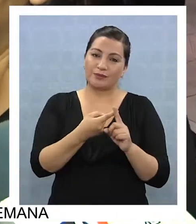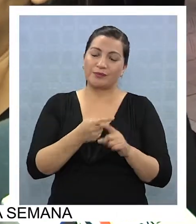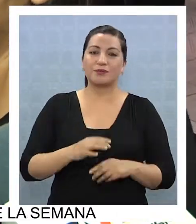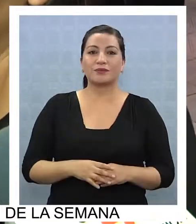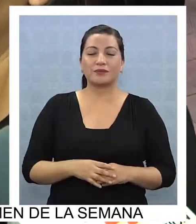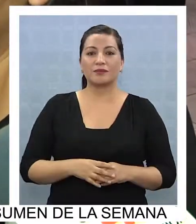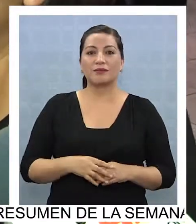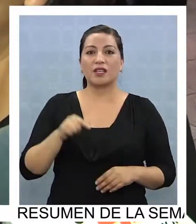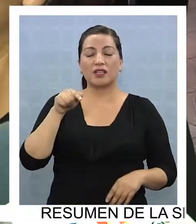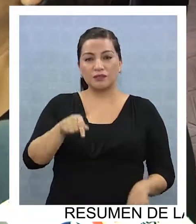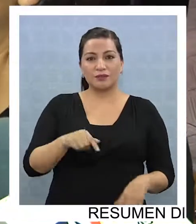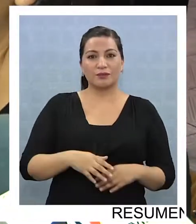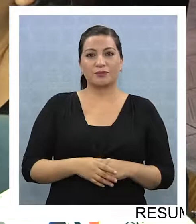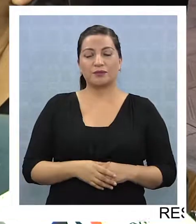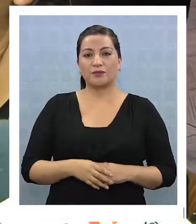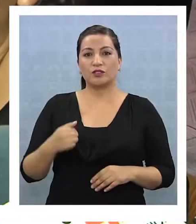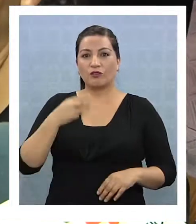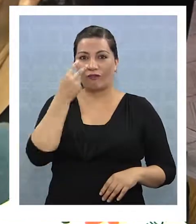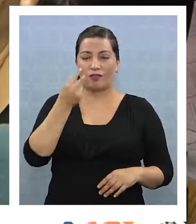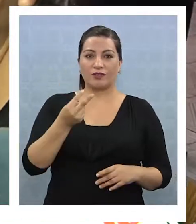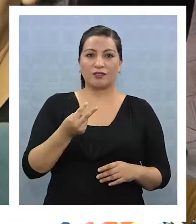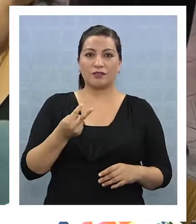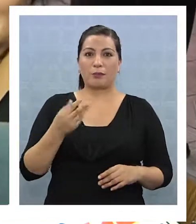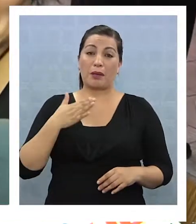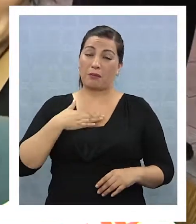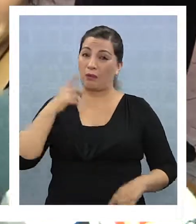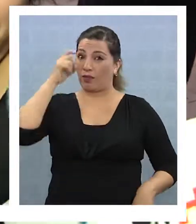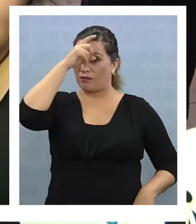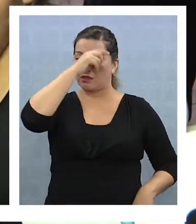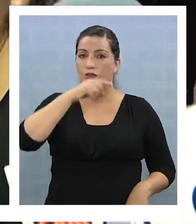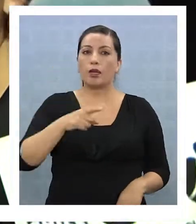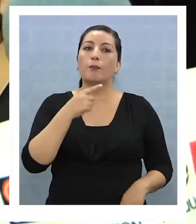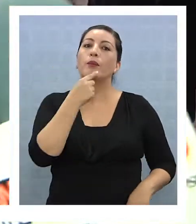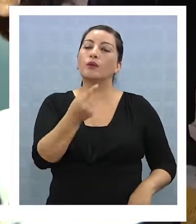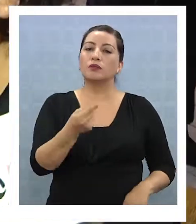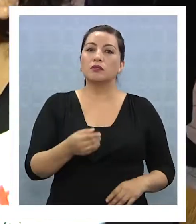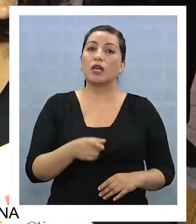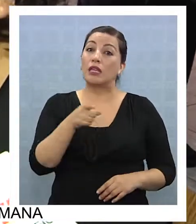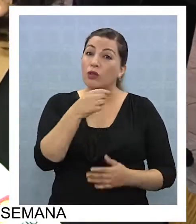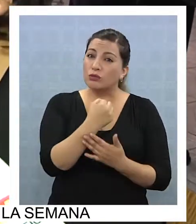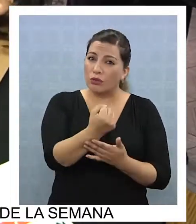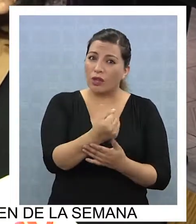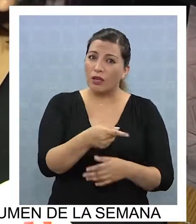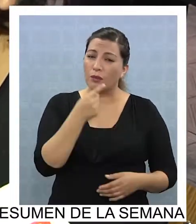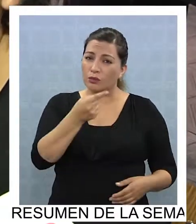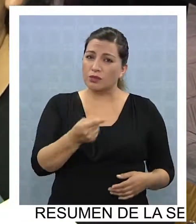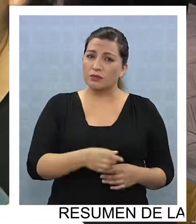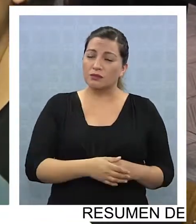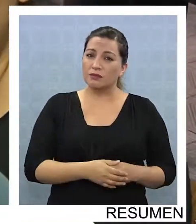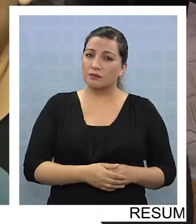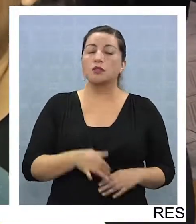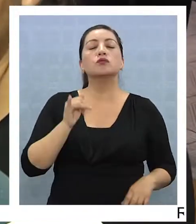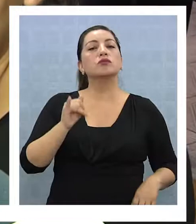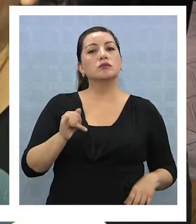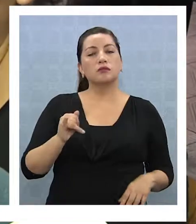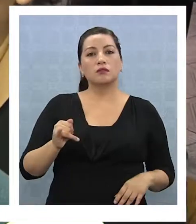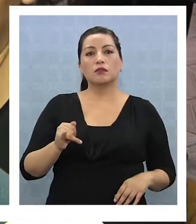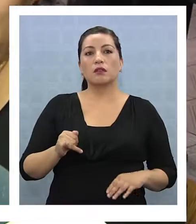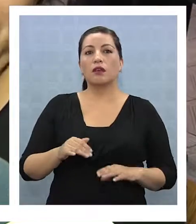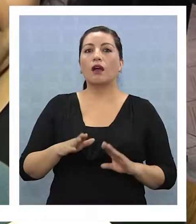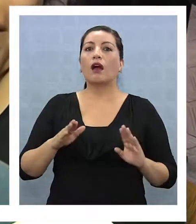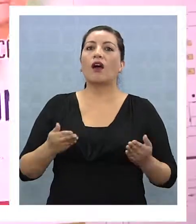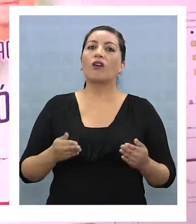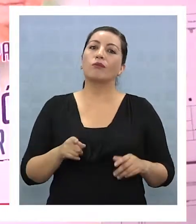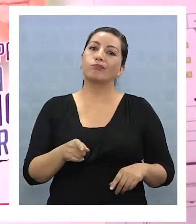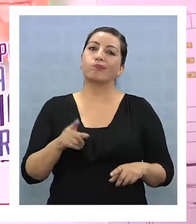eso es lo que yo veo que es para mí difícil. Y en este sentido, ¿esto le ayuda o no? Sí, pero ahora se me quedó